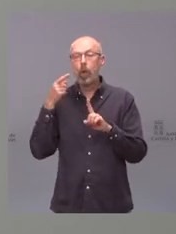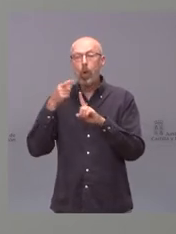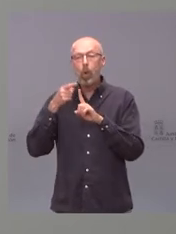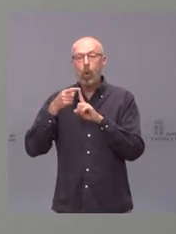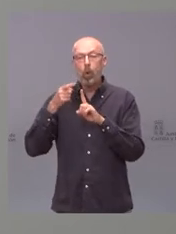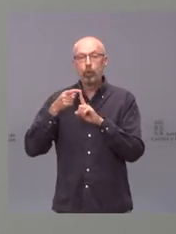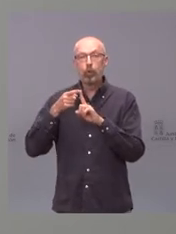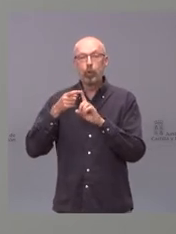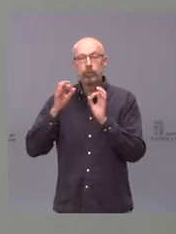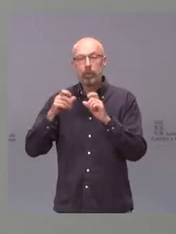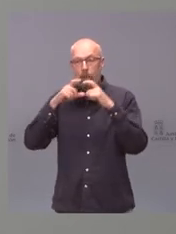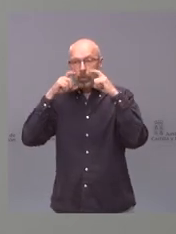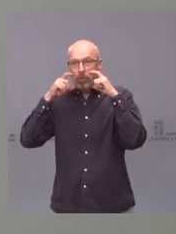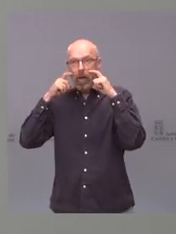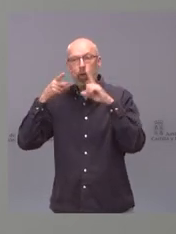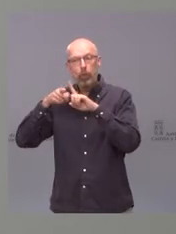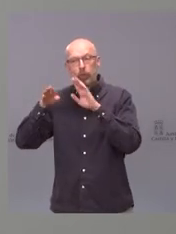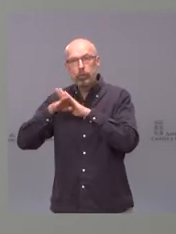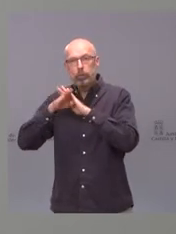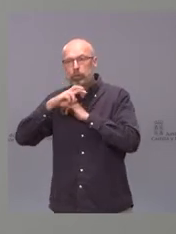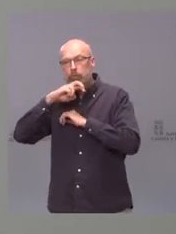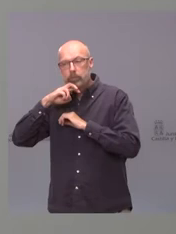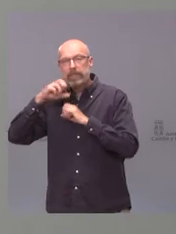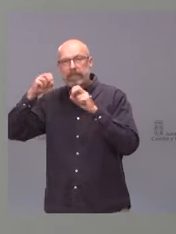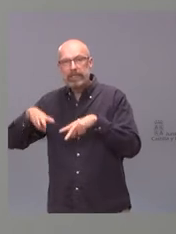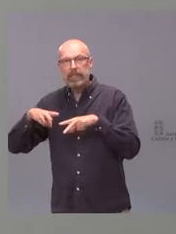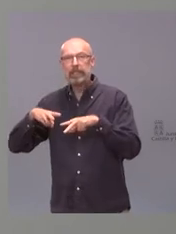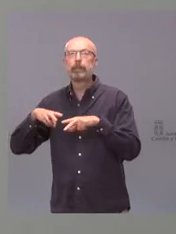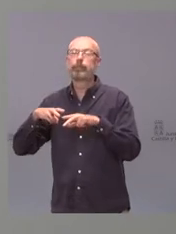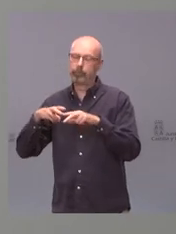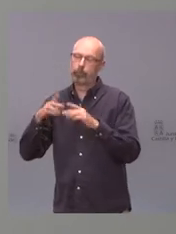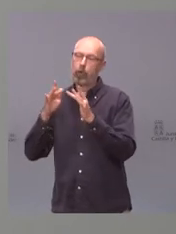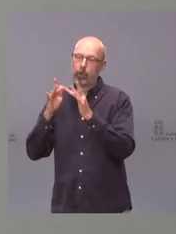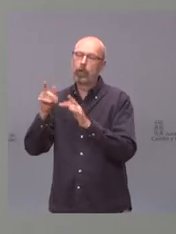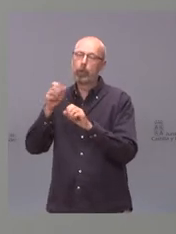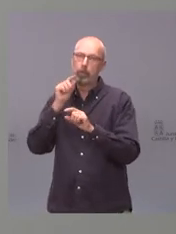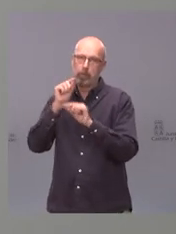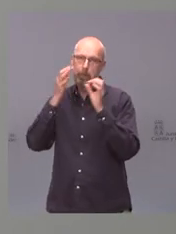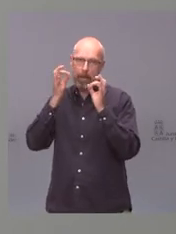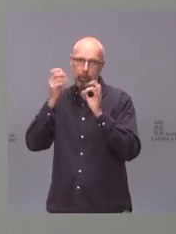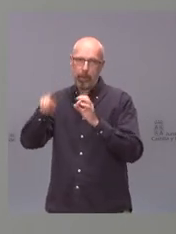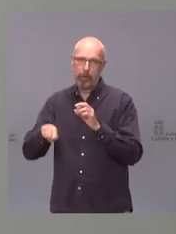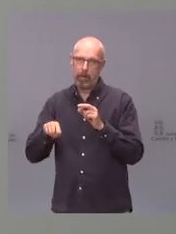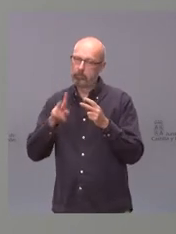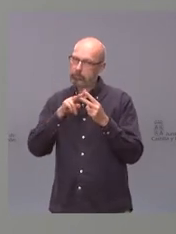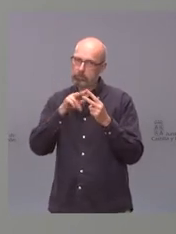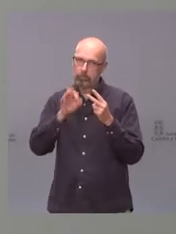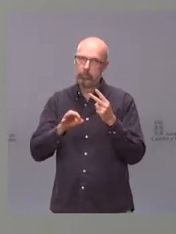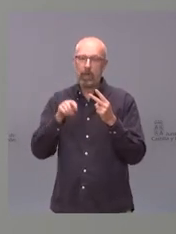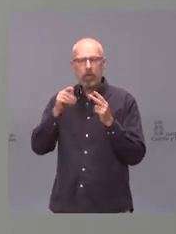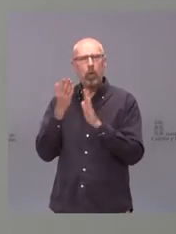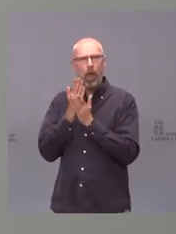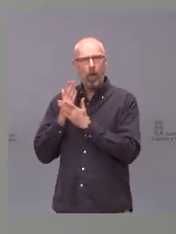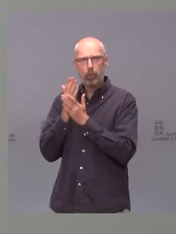de la mascarilla. Y estos estudios pues están ahí y son además yo creo que de una grandísima